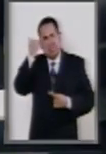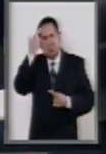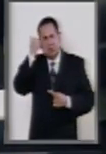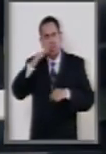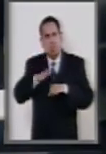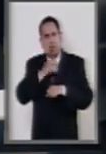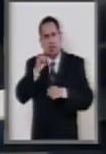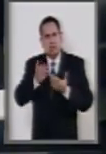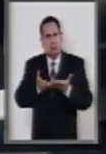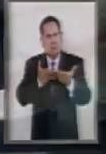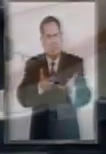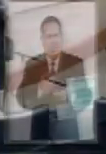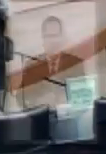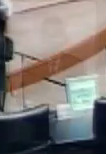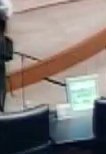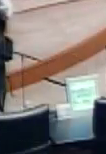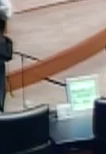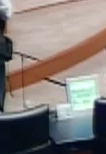que está a discusión.